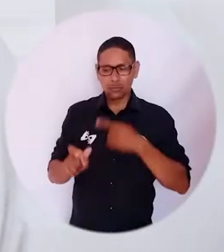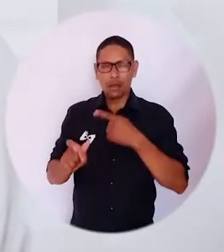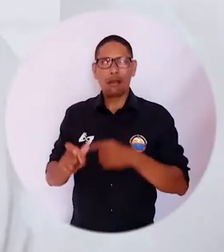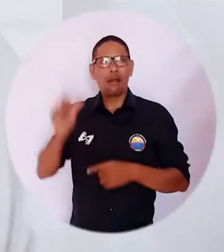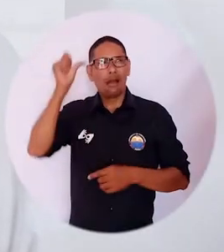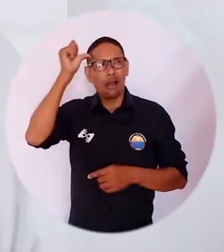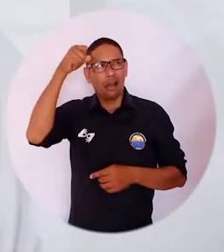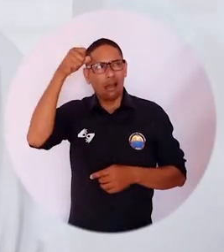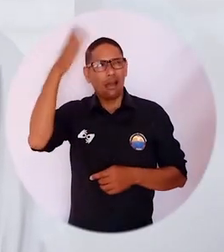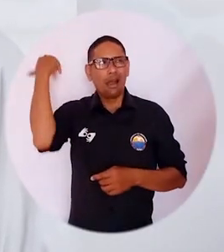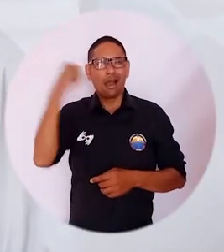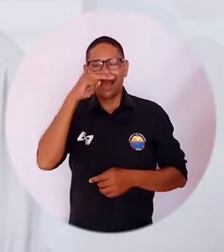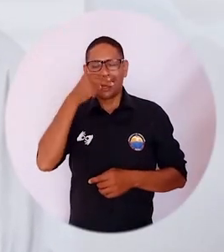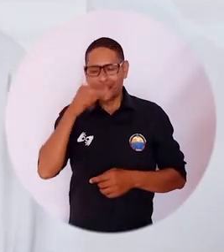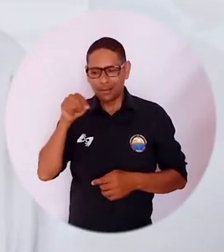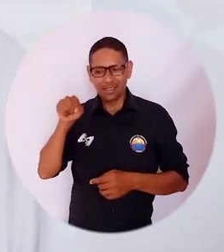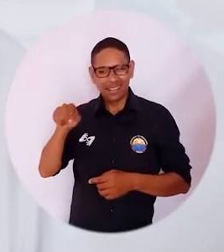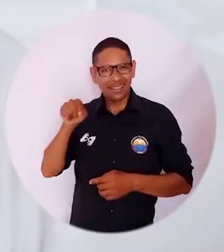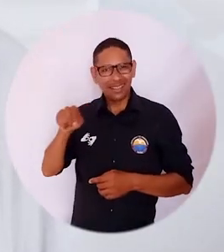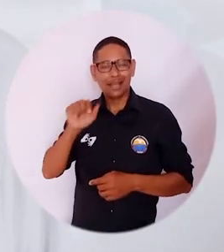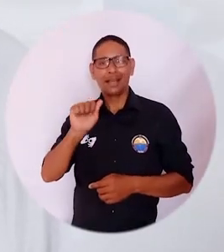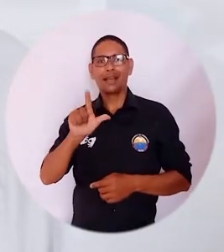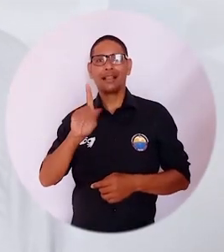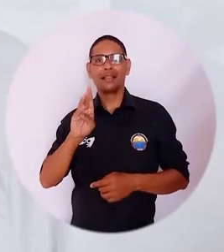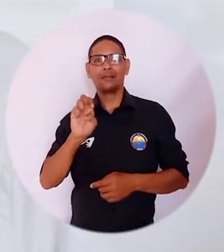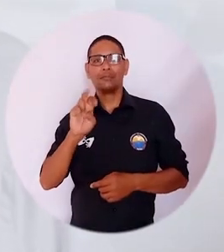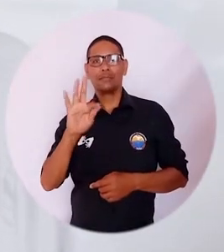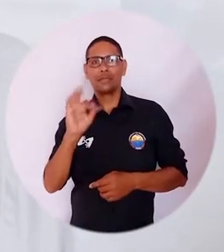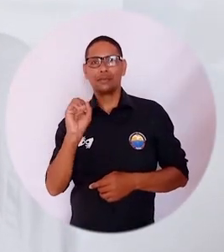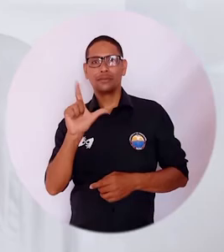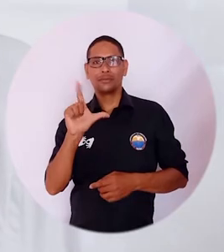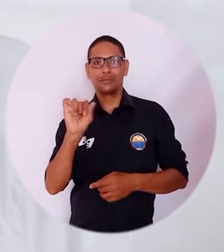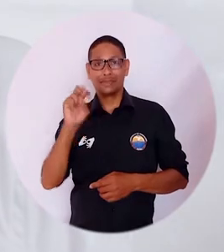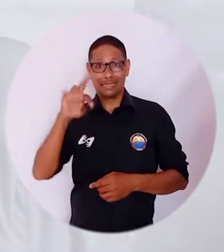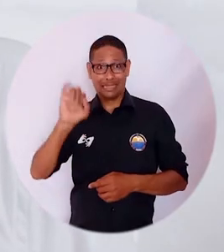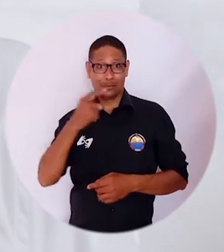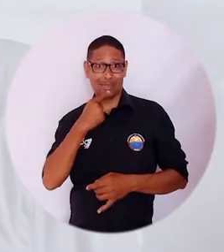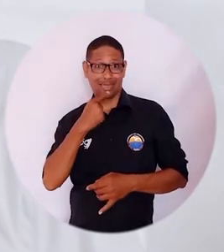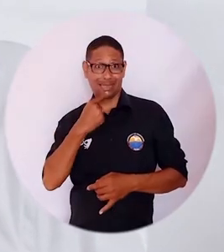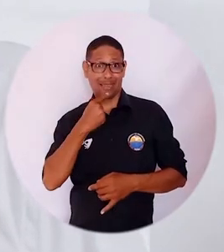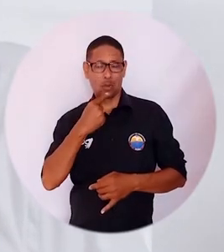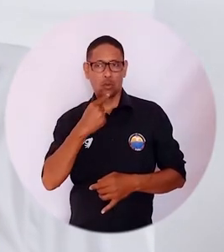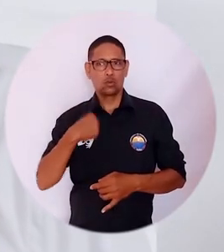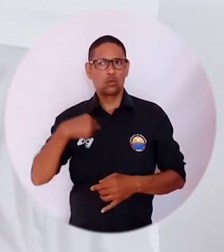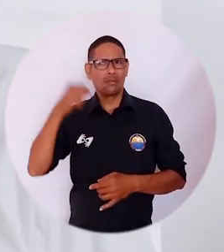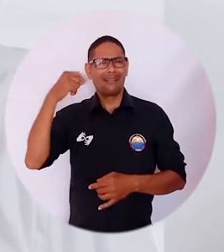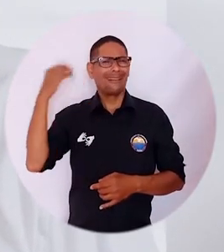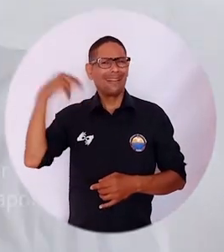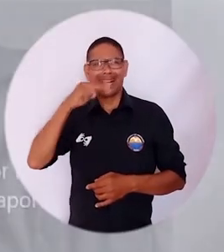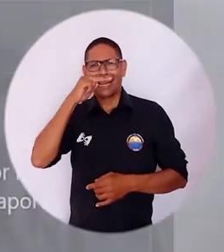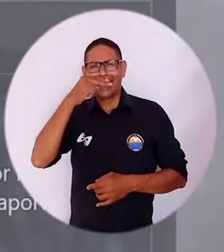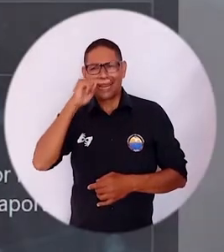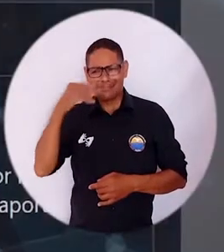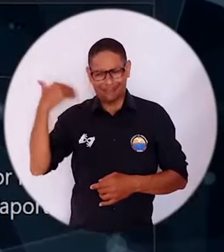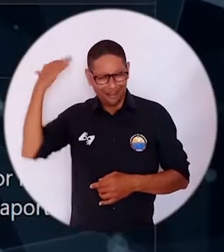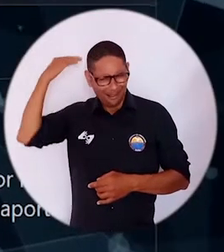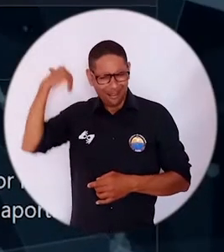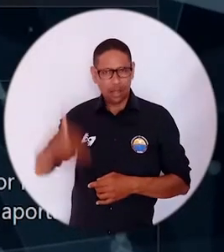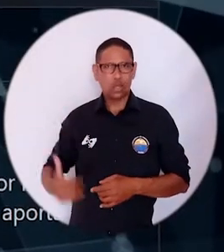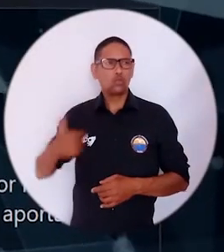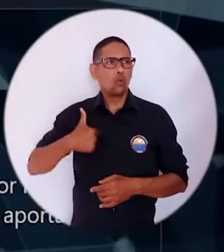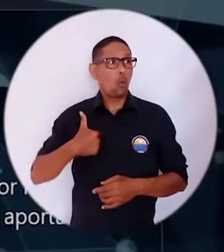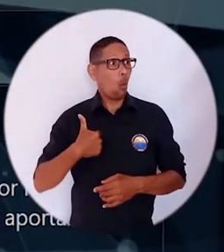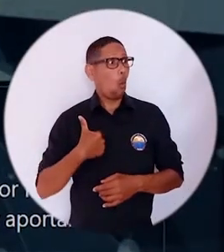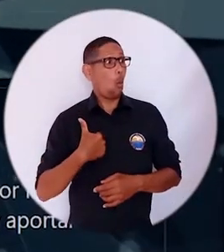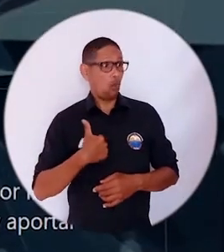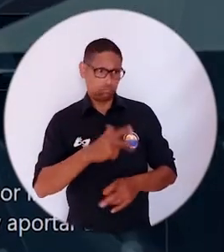Recordando su niñez y dejando un emotivo mensaje, el líder espiritual samario Alberto Linero publicó lo siguiente. Desde mi niñez